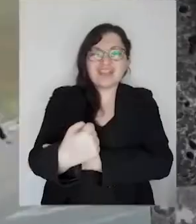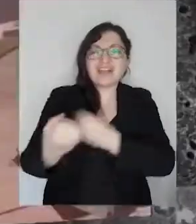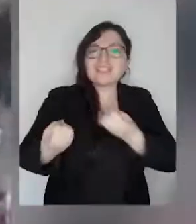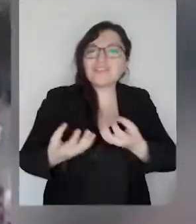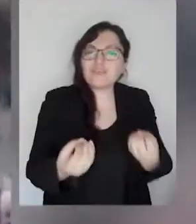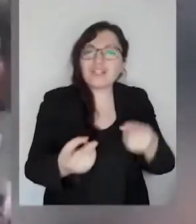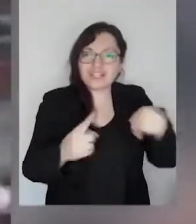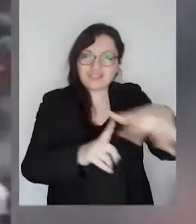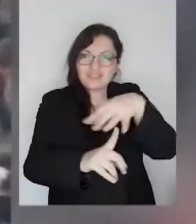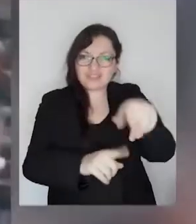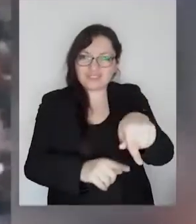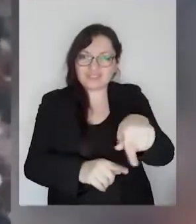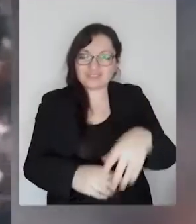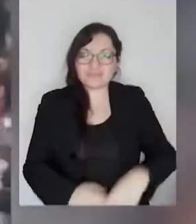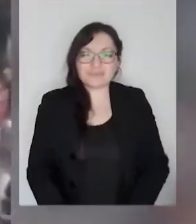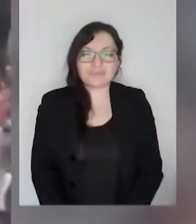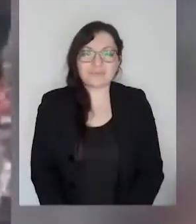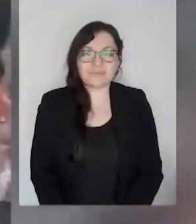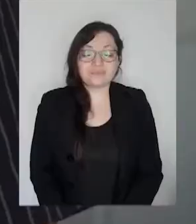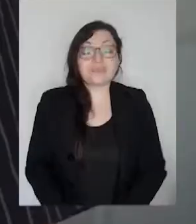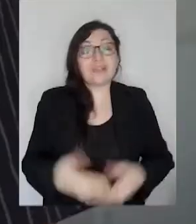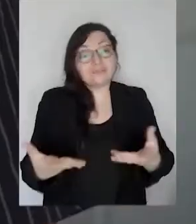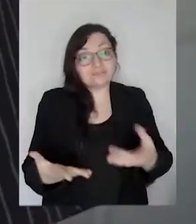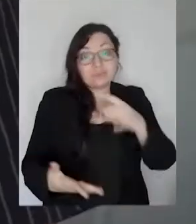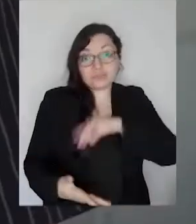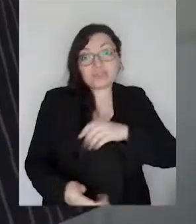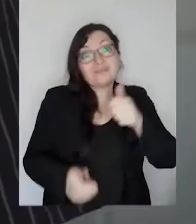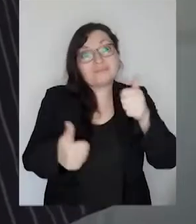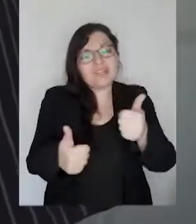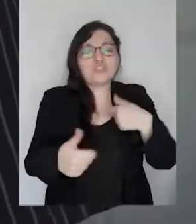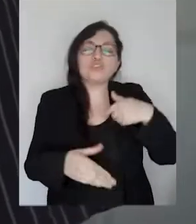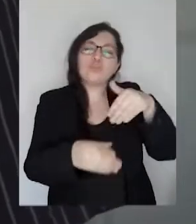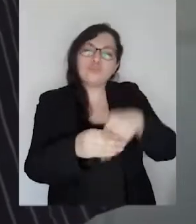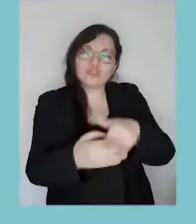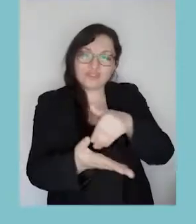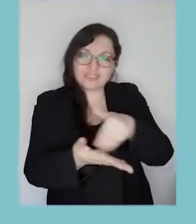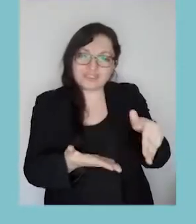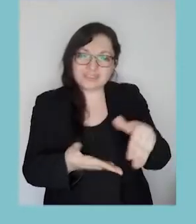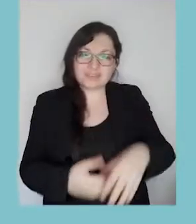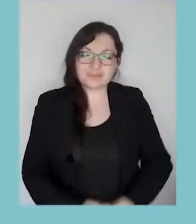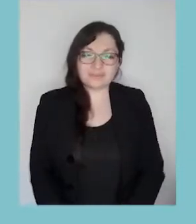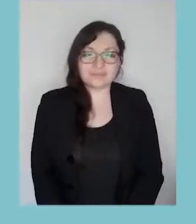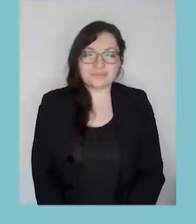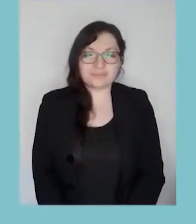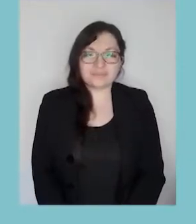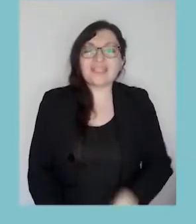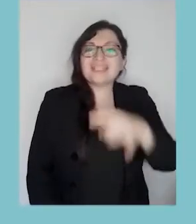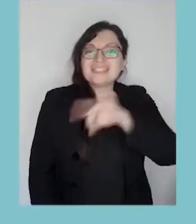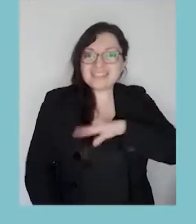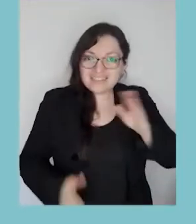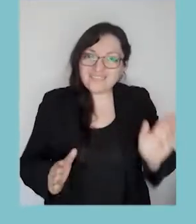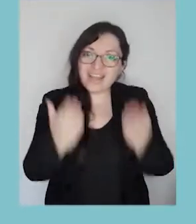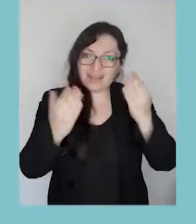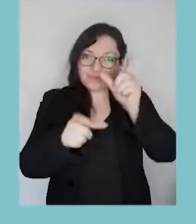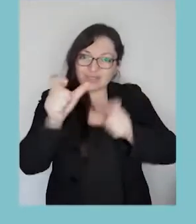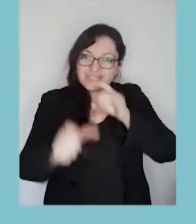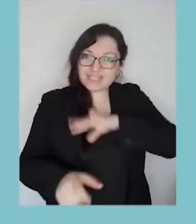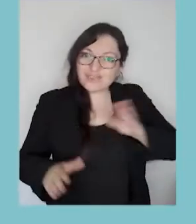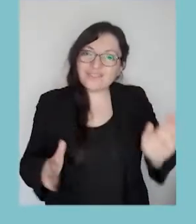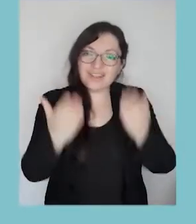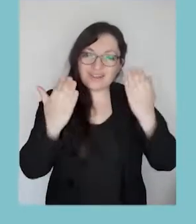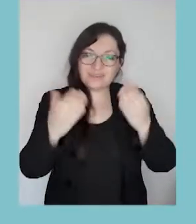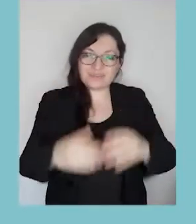esta situación. Y por el bien de Chile yo voto rechazo. ¡Chile vamos! ¡Vamos chilenos!